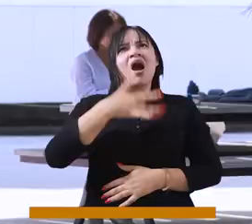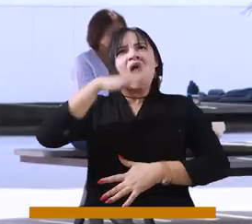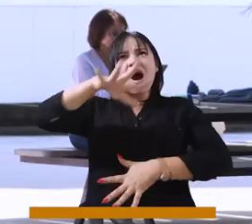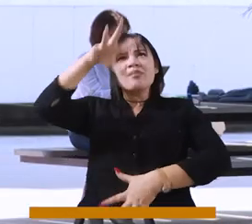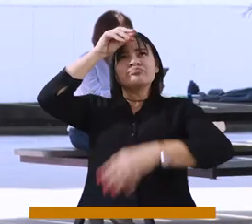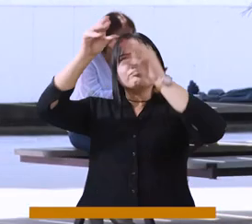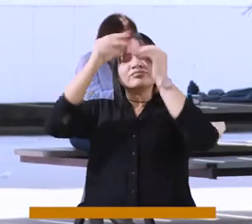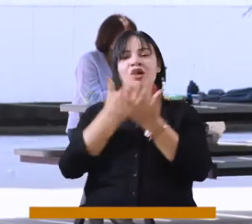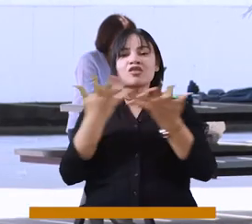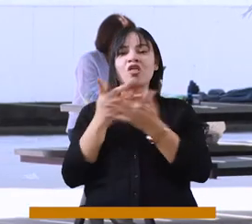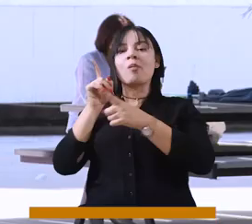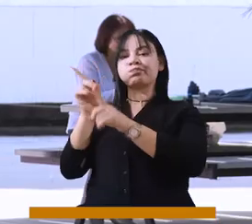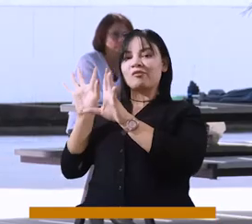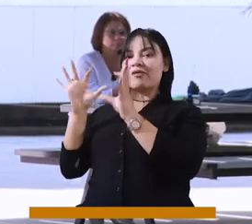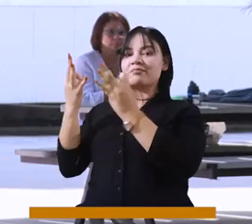La el